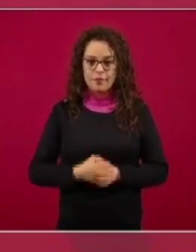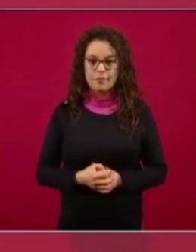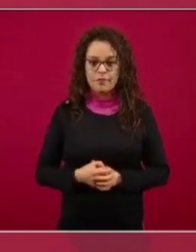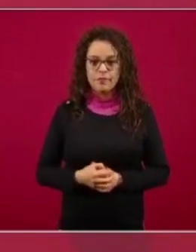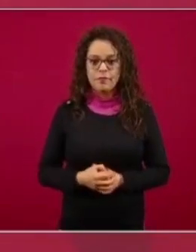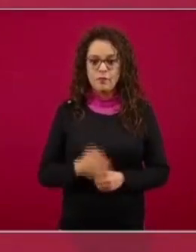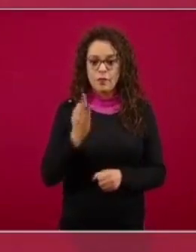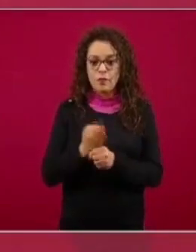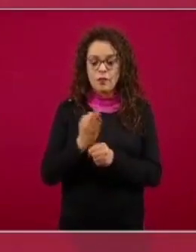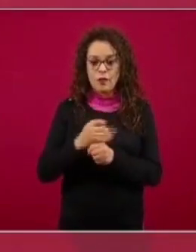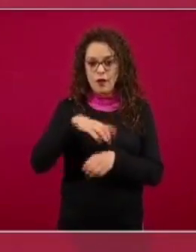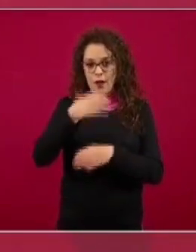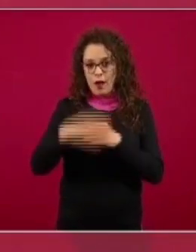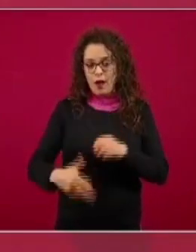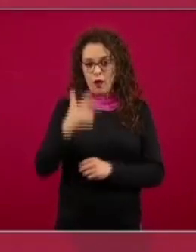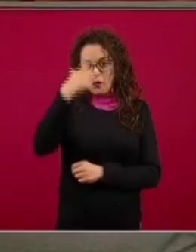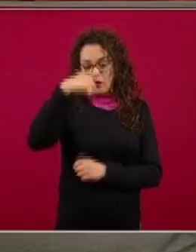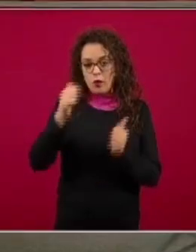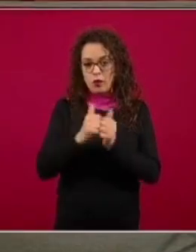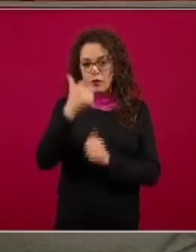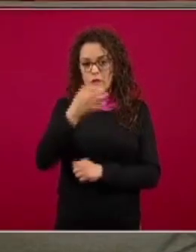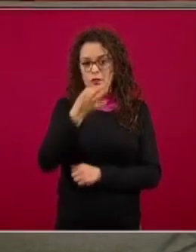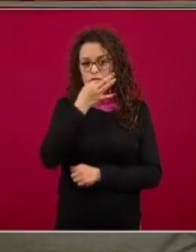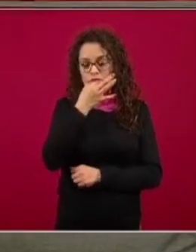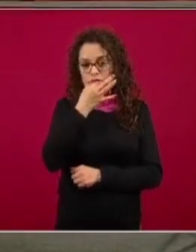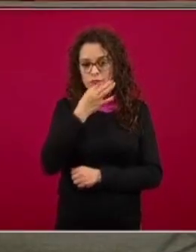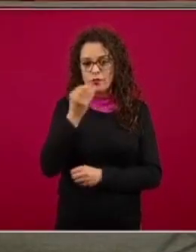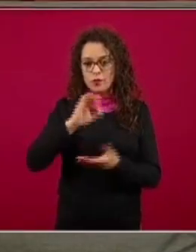7 minutos muchas gracias seguimos